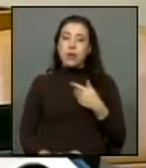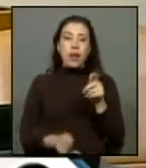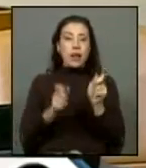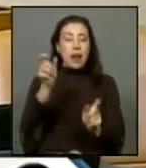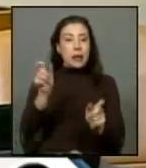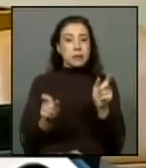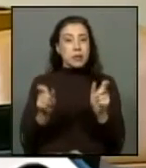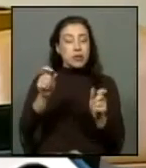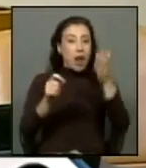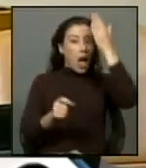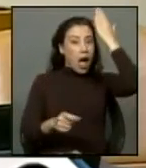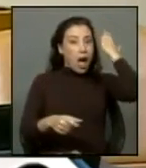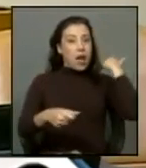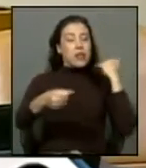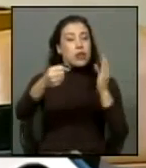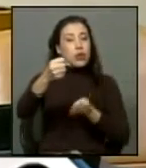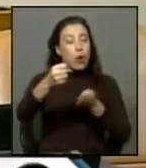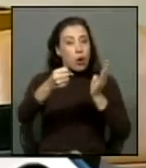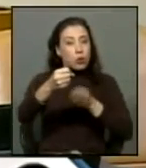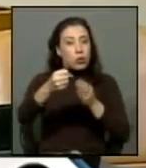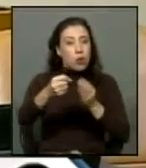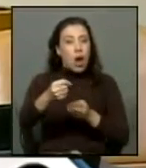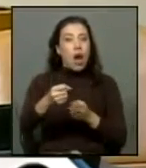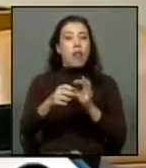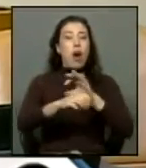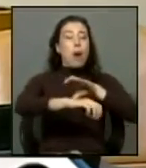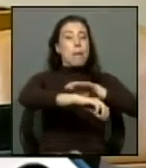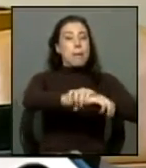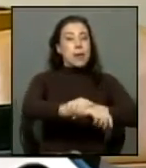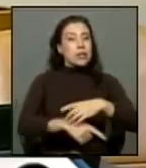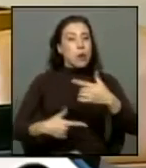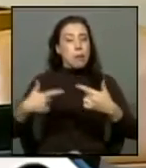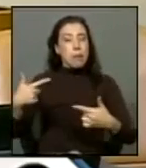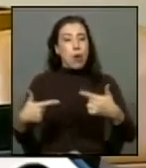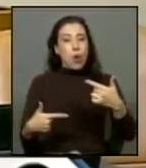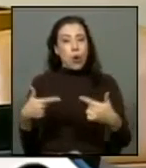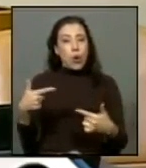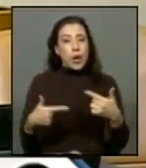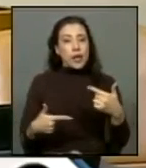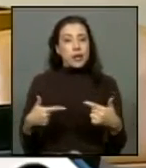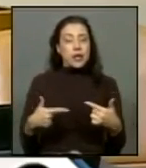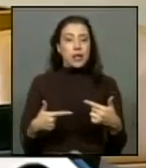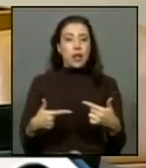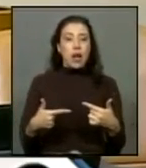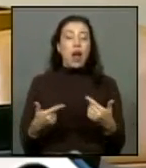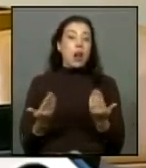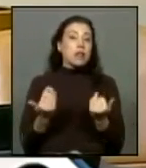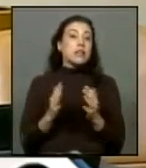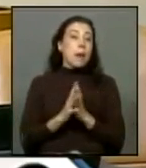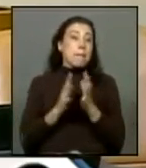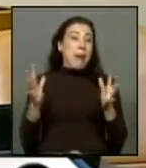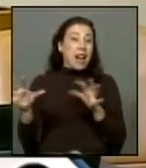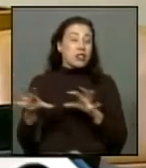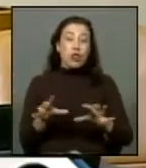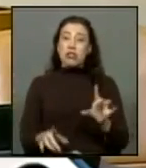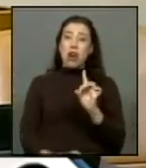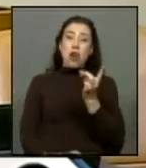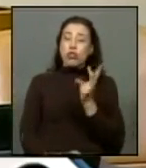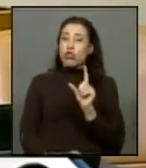fueron torturados quienes fueron víctimas de prisión política merecen mucho más no solo en plata